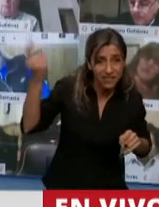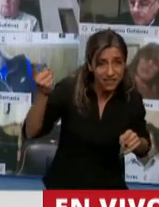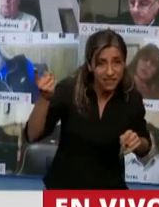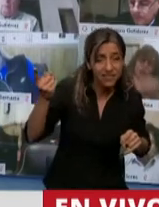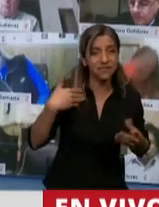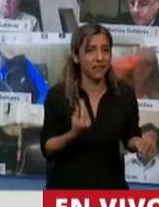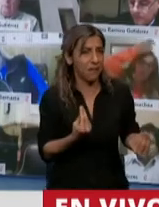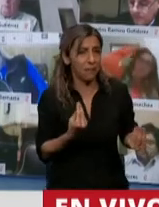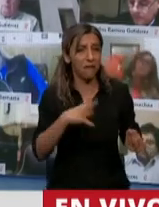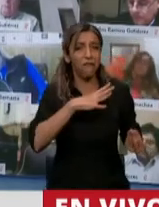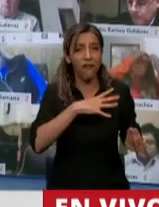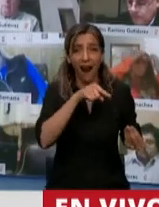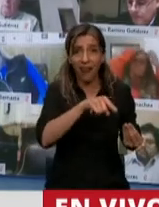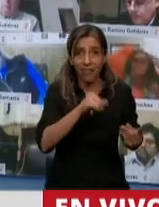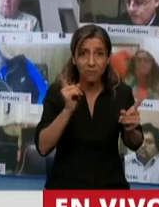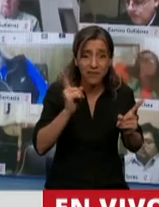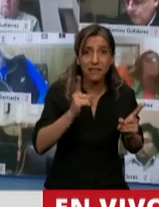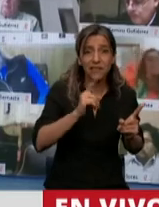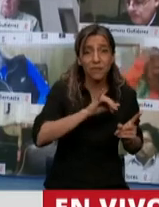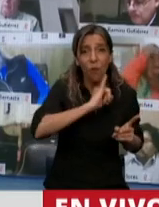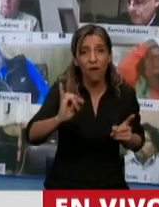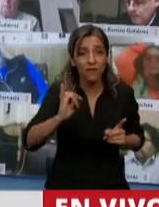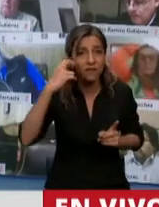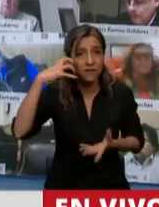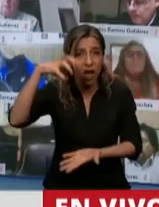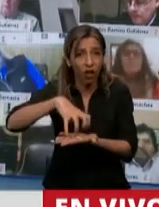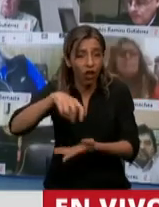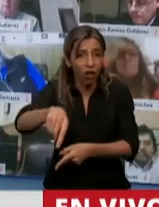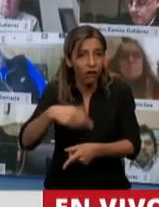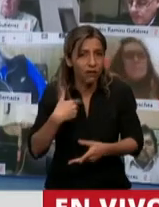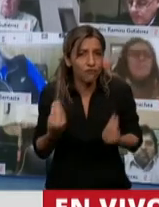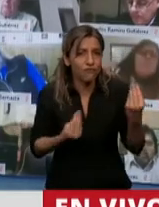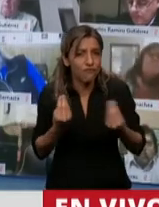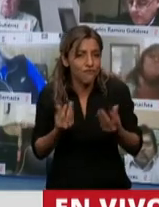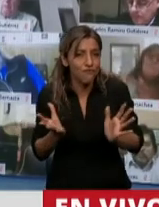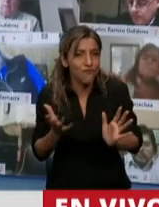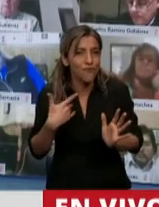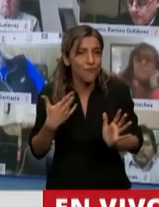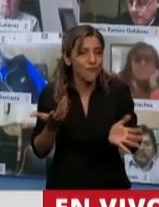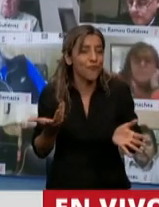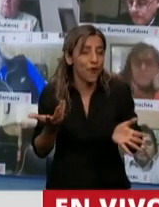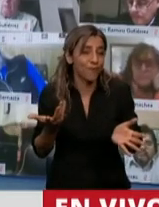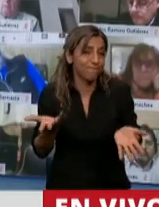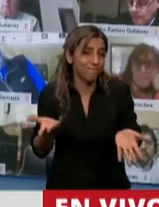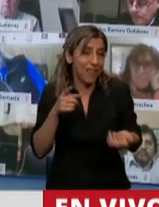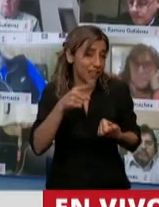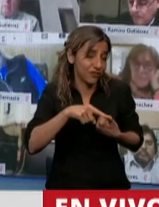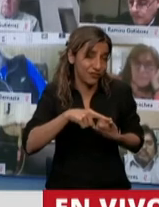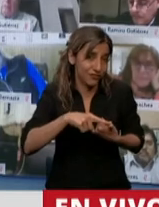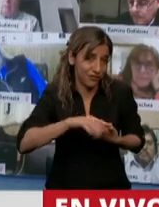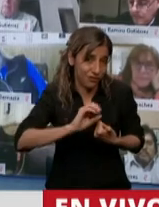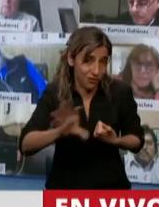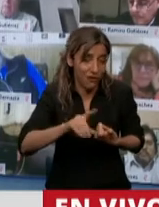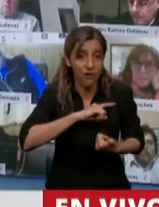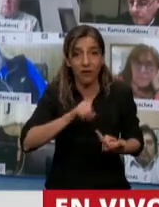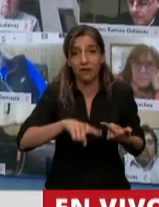Y realmente entregó una de las cosas más importantes pensando en presente y futuro, que fue la investigación, la investigación de